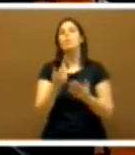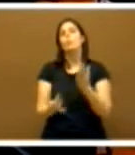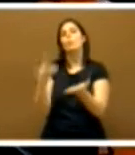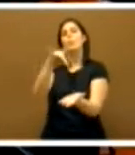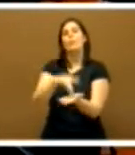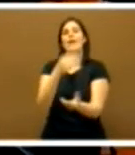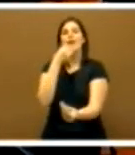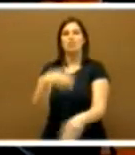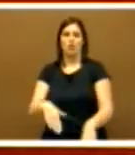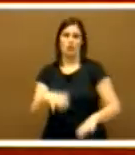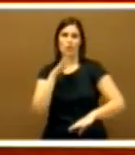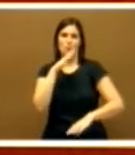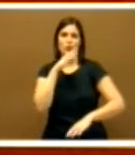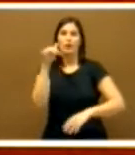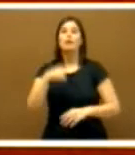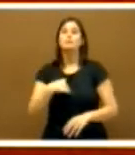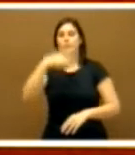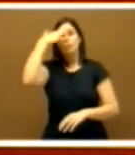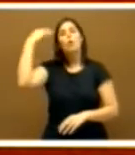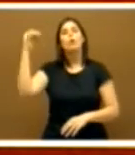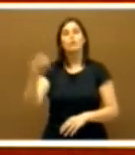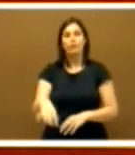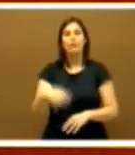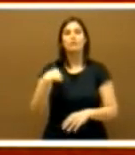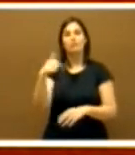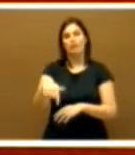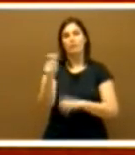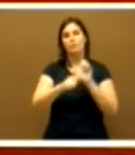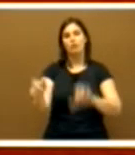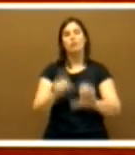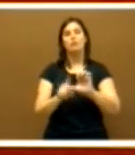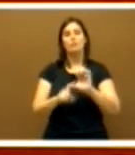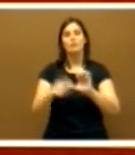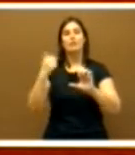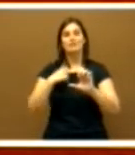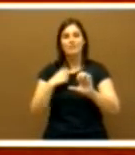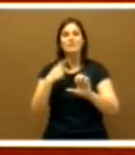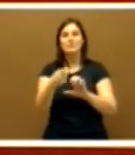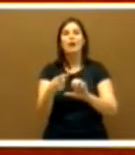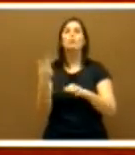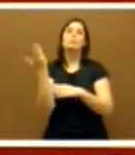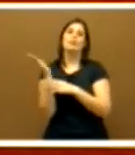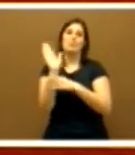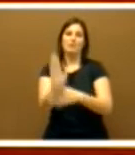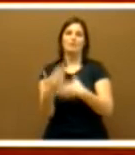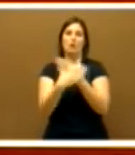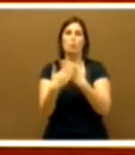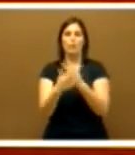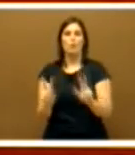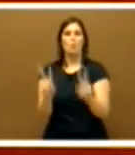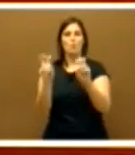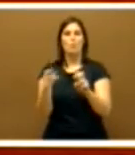al fin los extremeños tendrán un nuevo Gobierno que represente la esencia de la democracia, que es el cambio y la regeneración de poder.